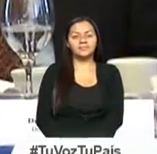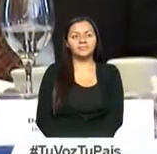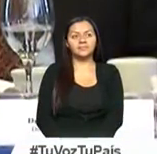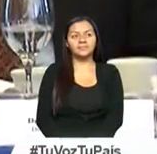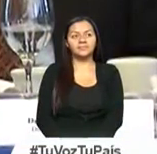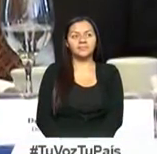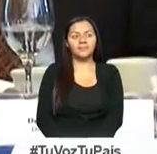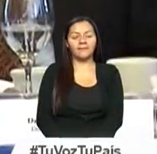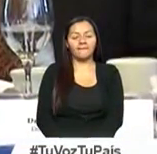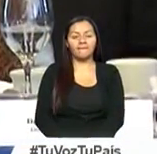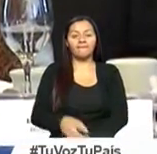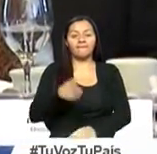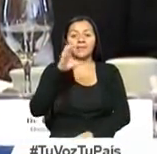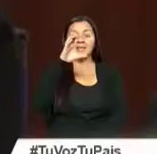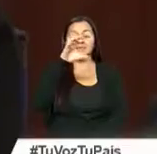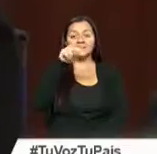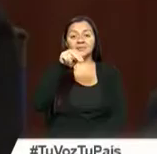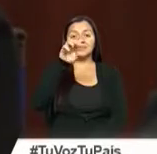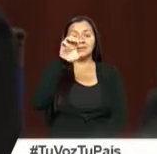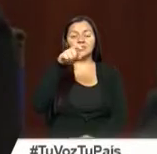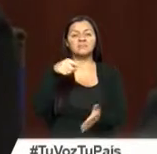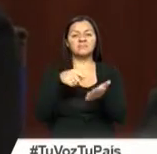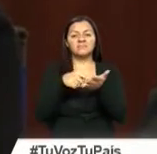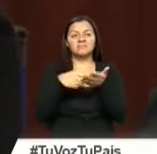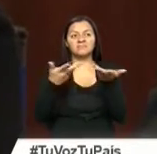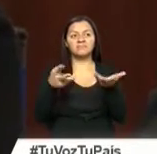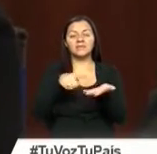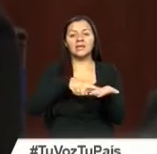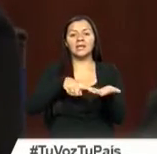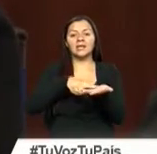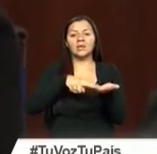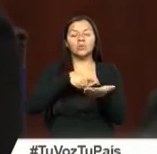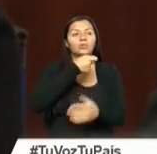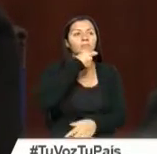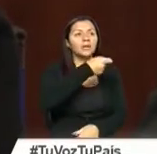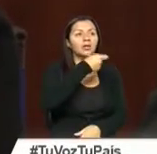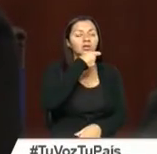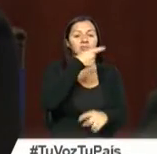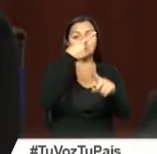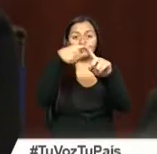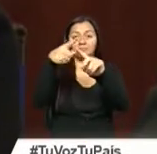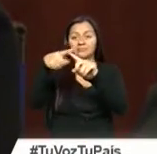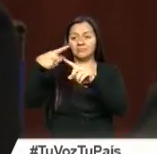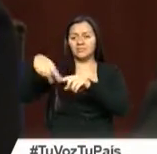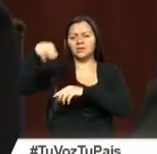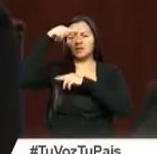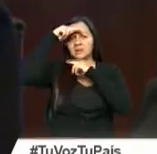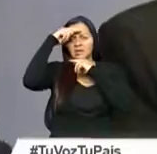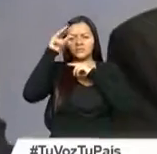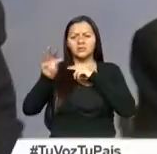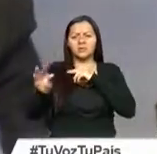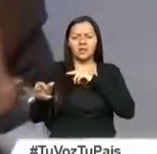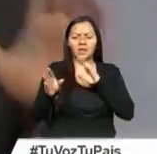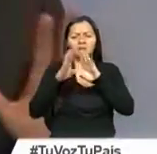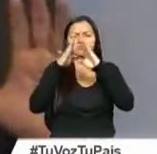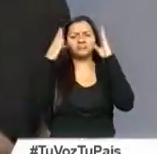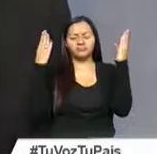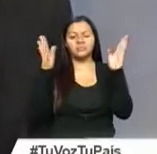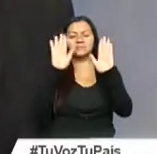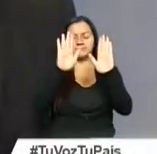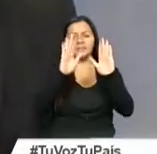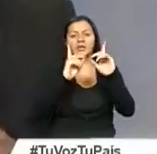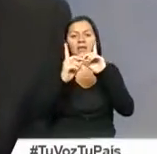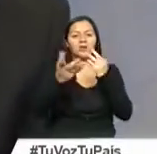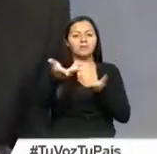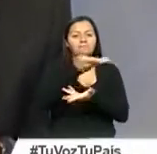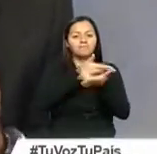El Consejo Nacional Electoral realizó una reunión con los periodistas de medios de comunicación para dialogar sobre las diferentes fases de los